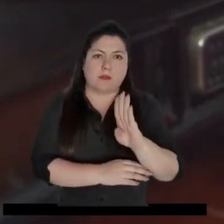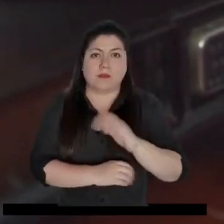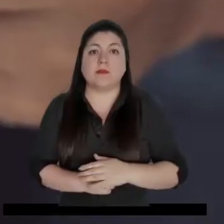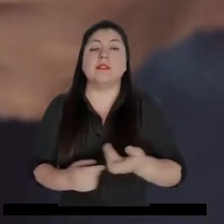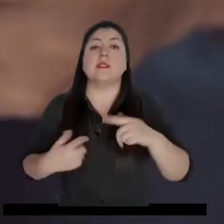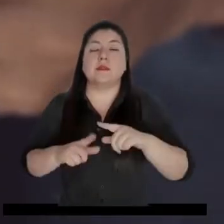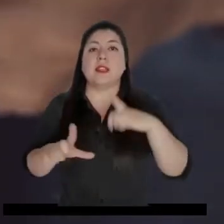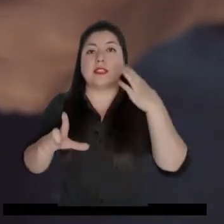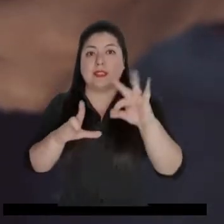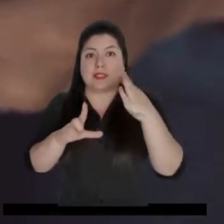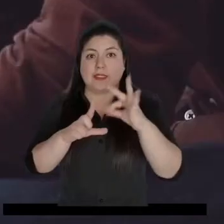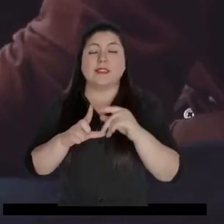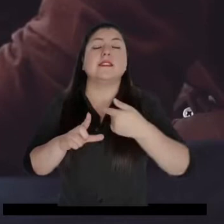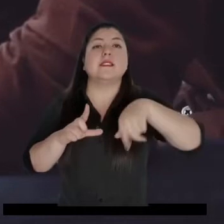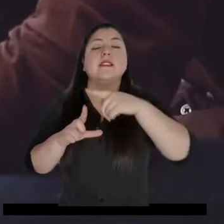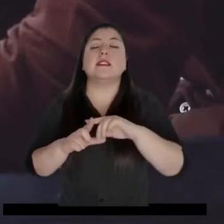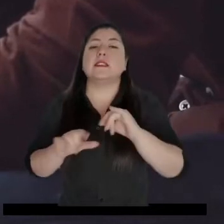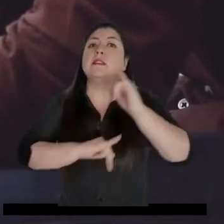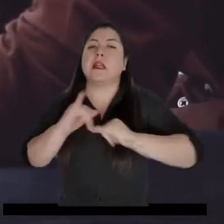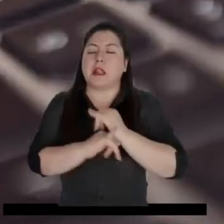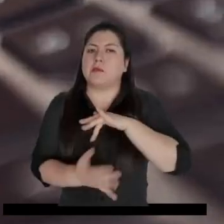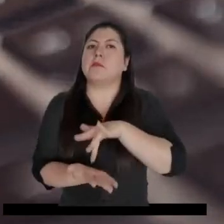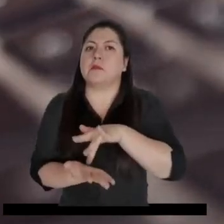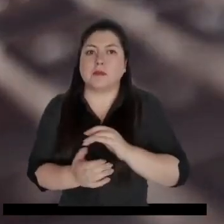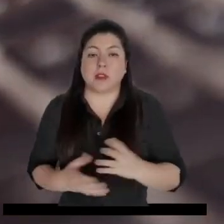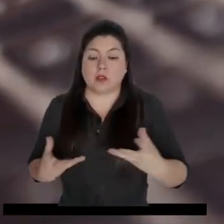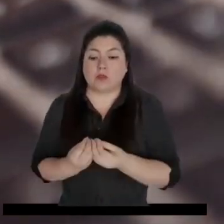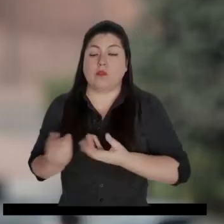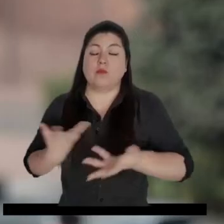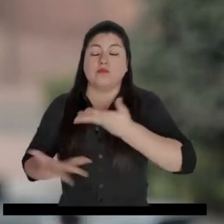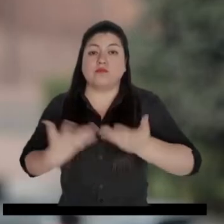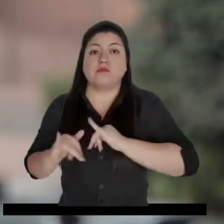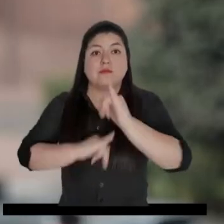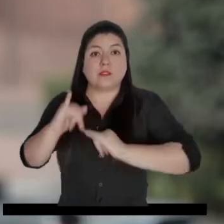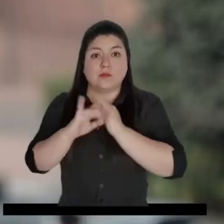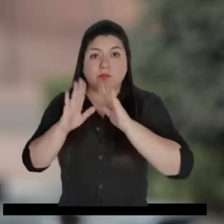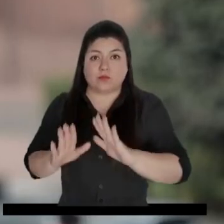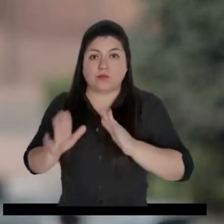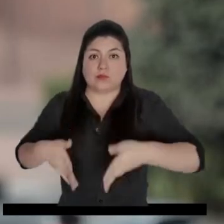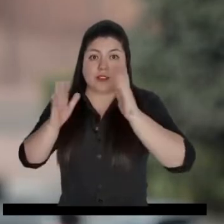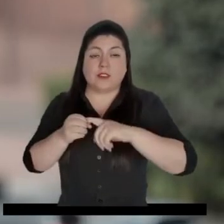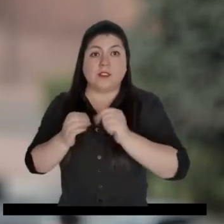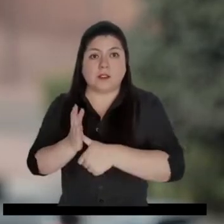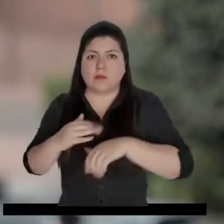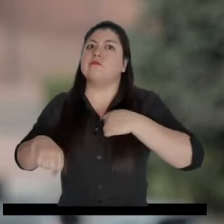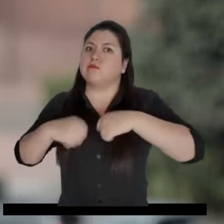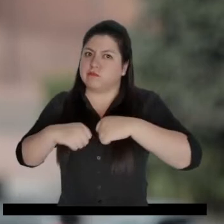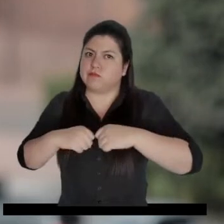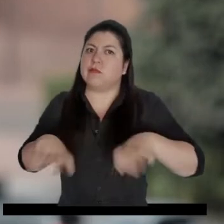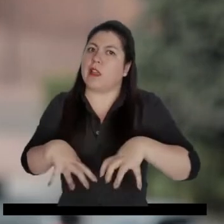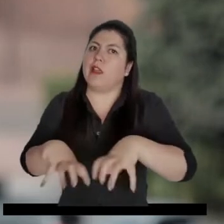participación en conversatorios digitales, como el promovido por órganos electorales internacionales. La Oficina de Asuntos Internacionales de la Registraría Nacional